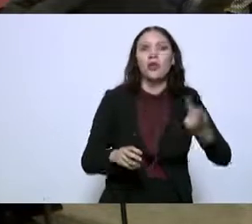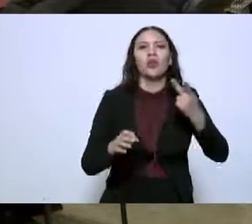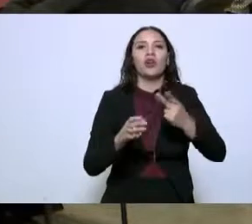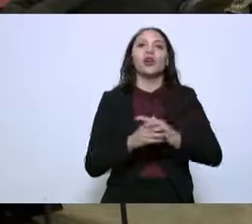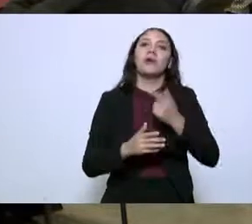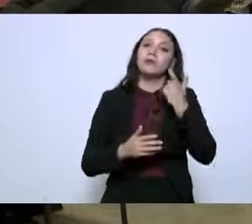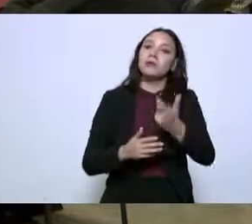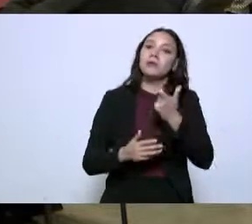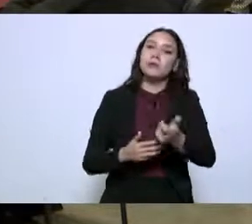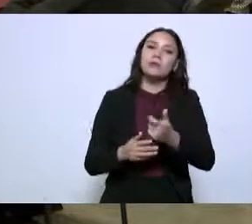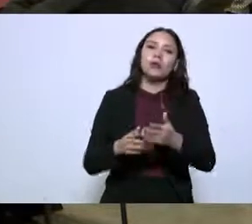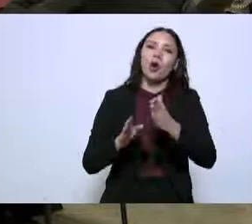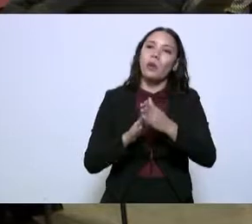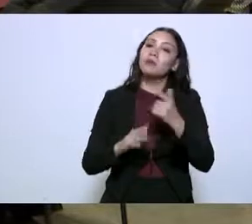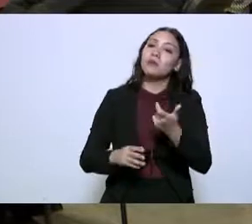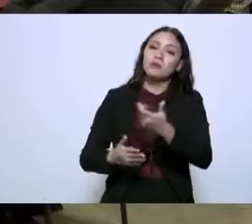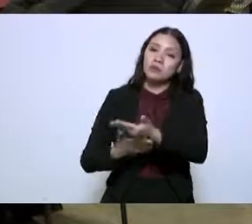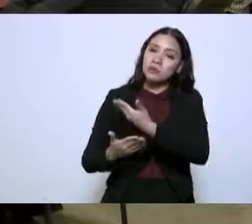cuotas.